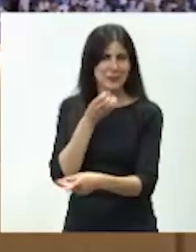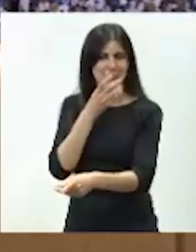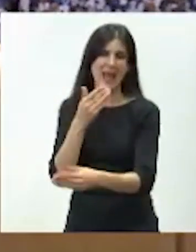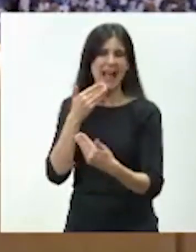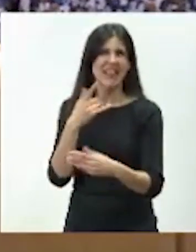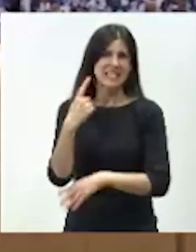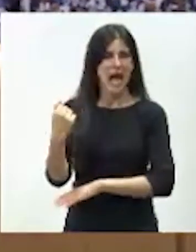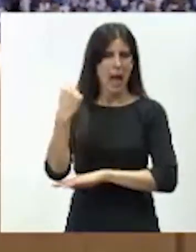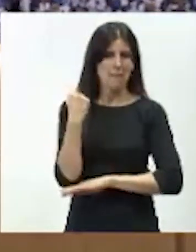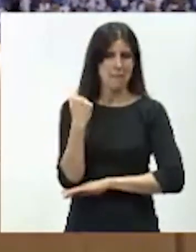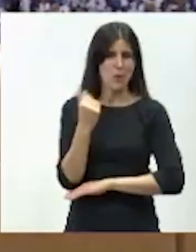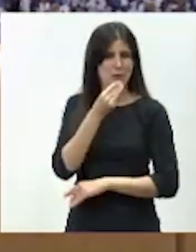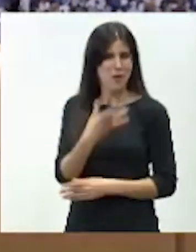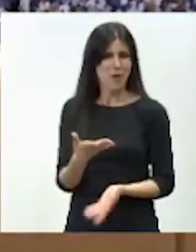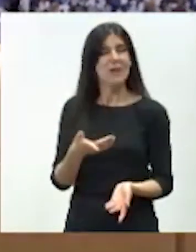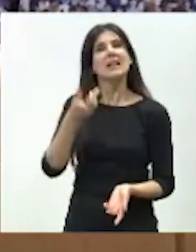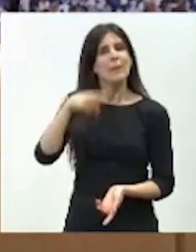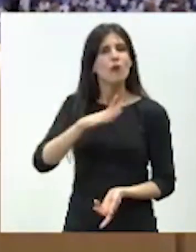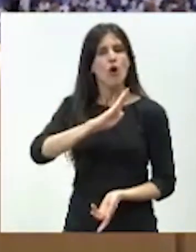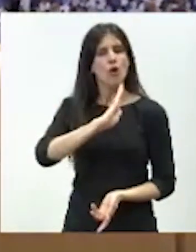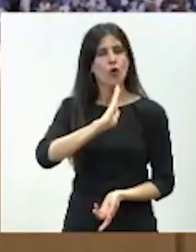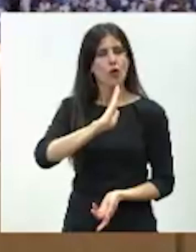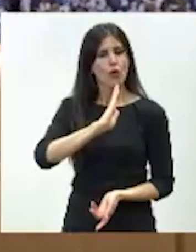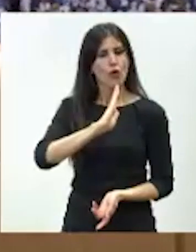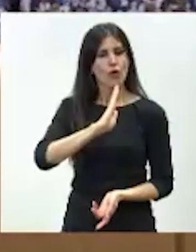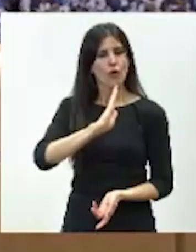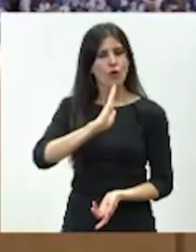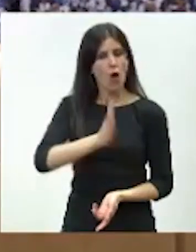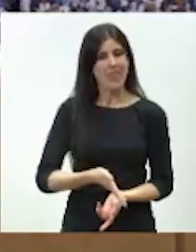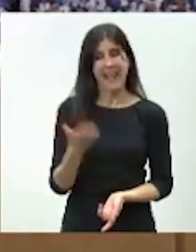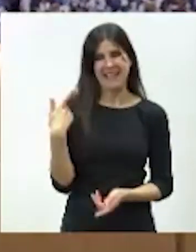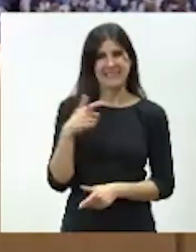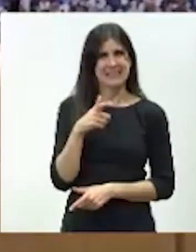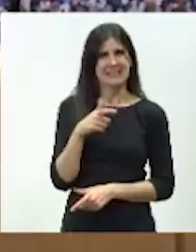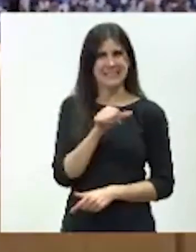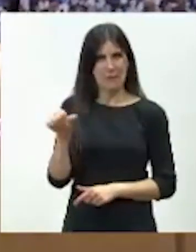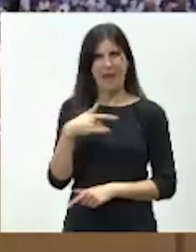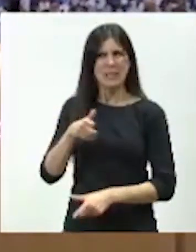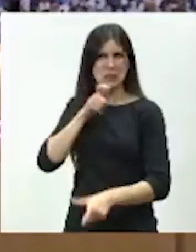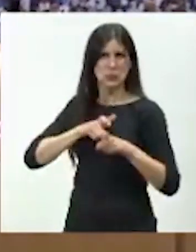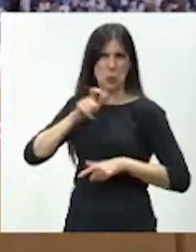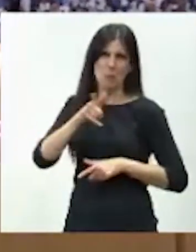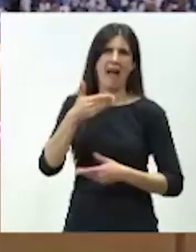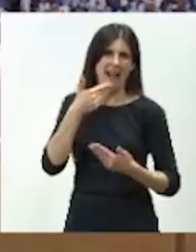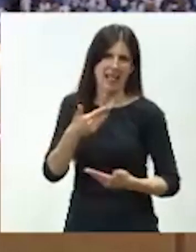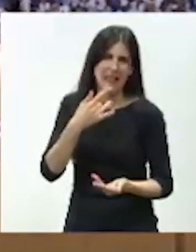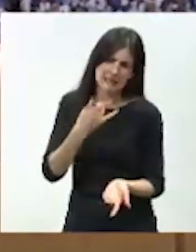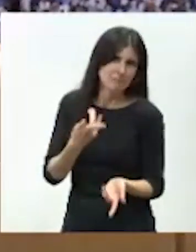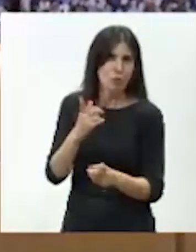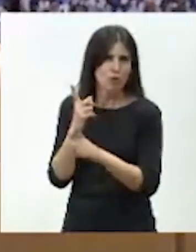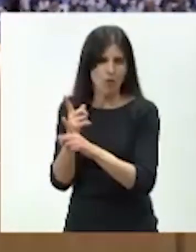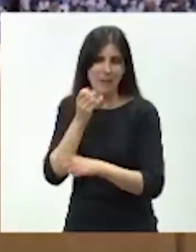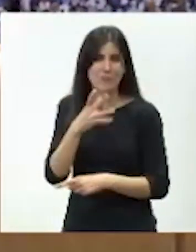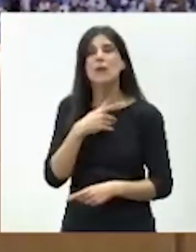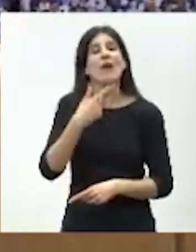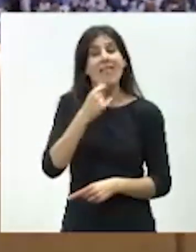apoyo y de condena a lo ocurrido la semana pasada. Pero mire, muy fácil, ¿qué es lo que